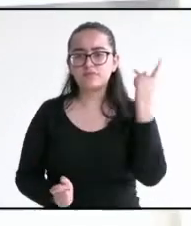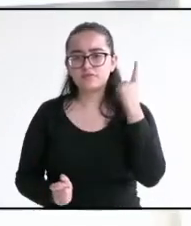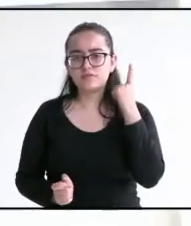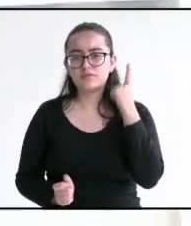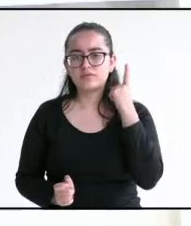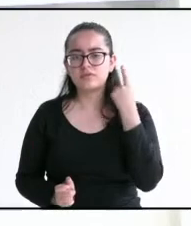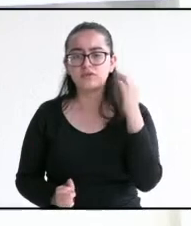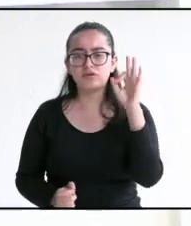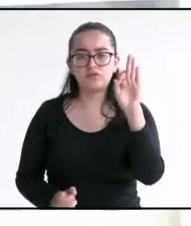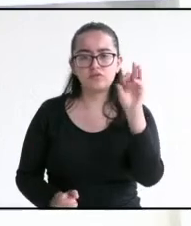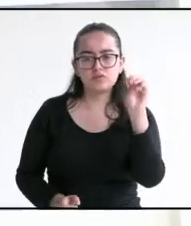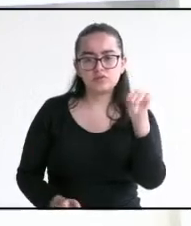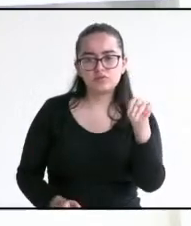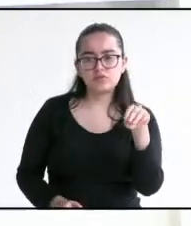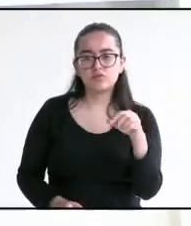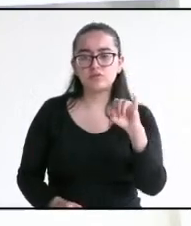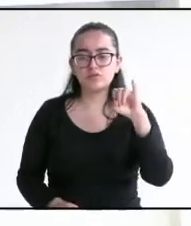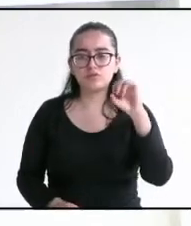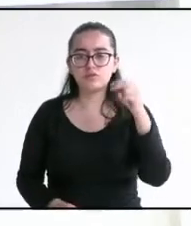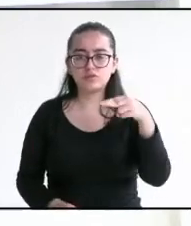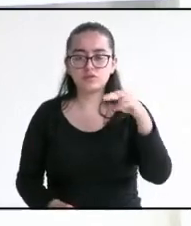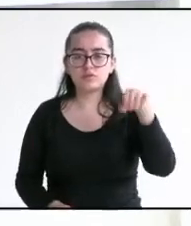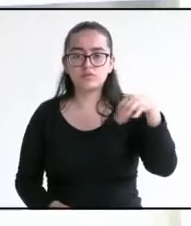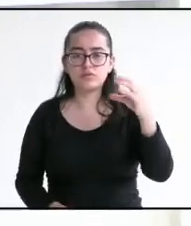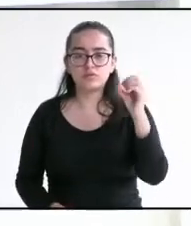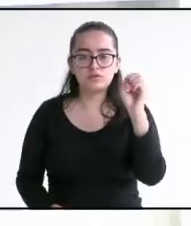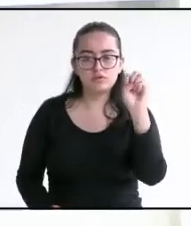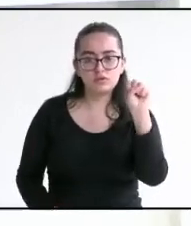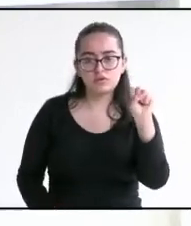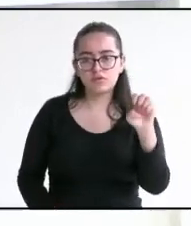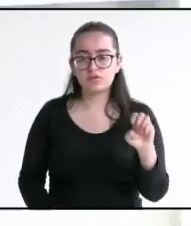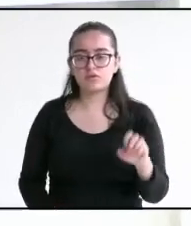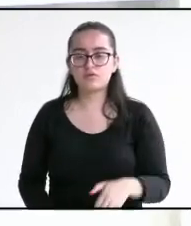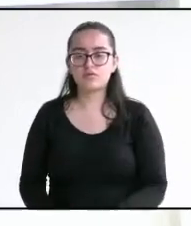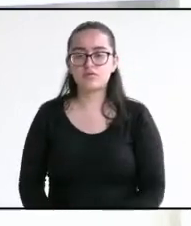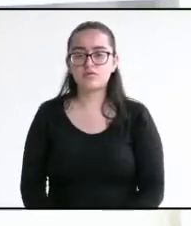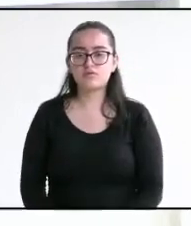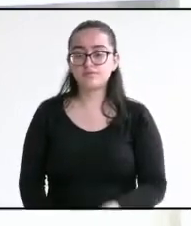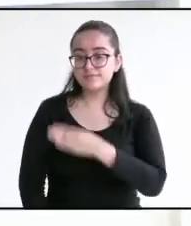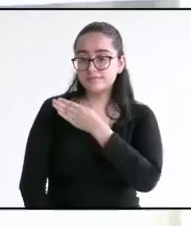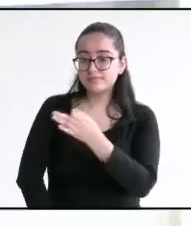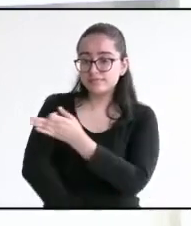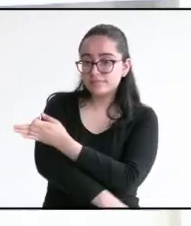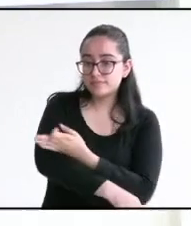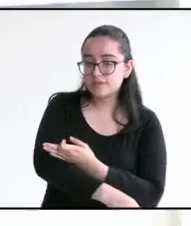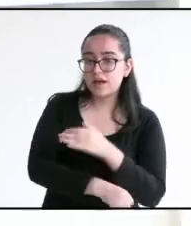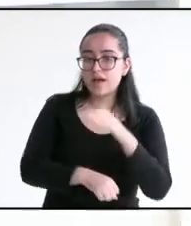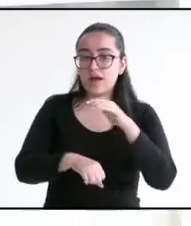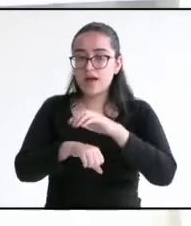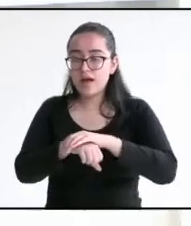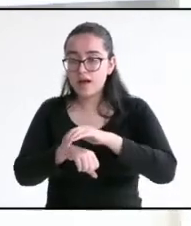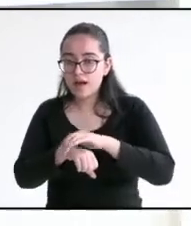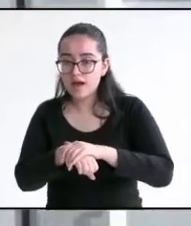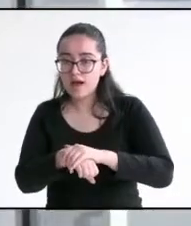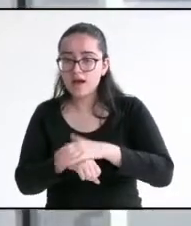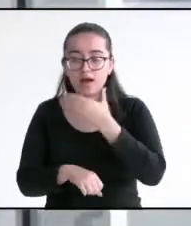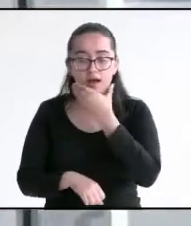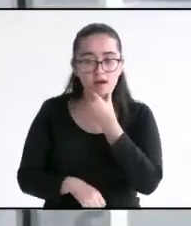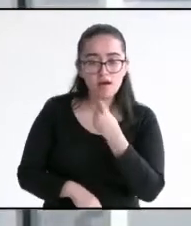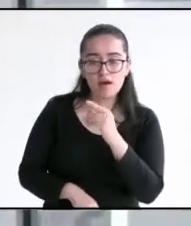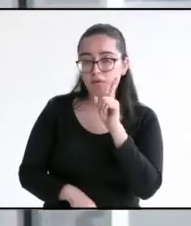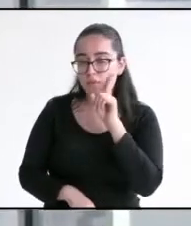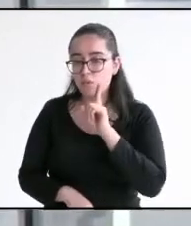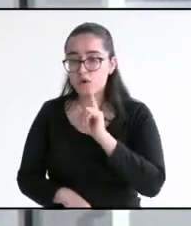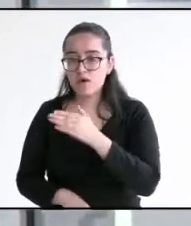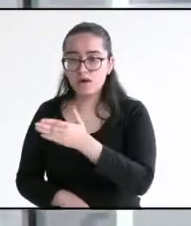por México, José Francisco Fernández Morales. Adelante, candidato. Buenas tardes, amigos y amigas. Soy Francisco Fernández